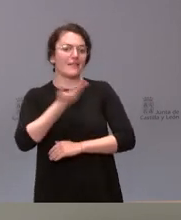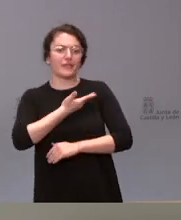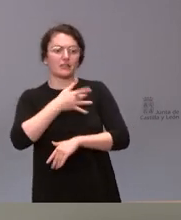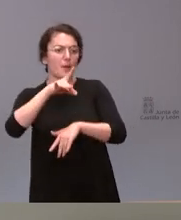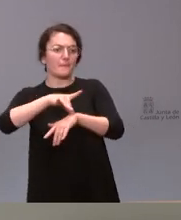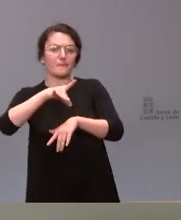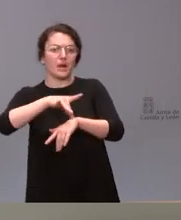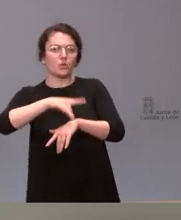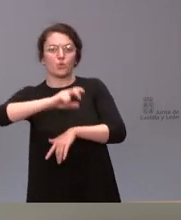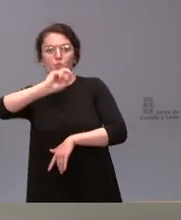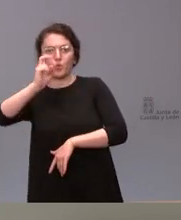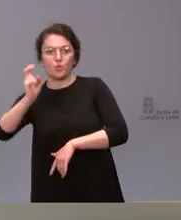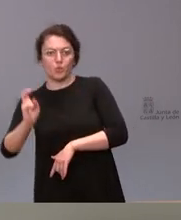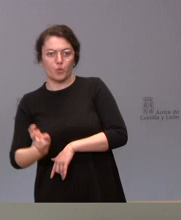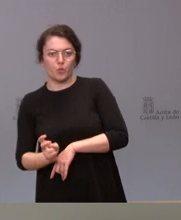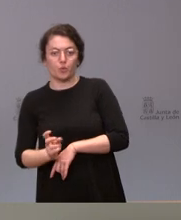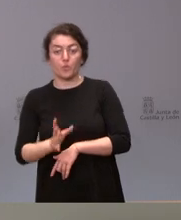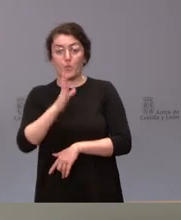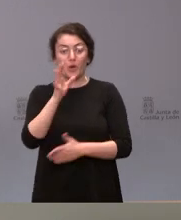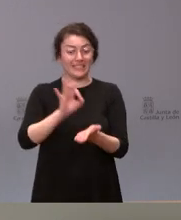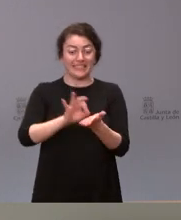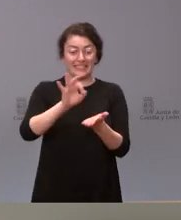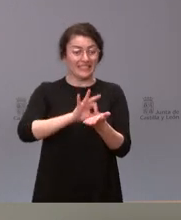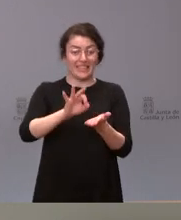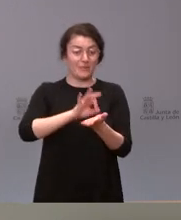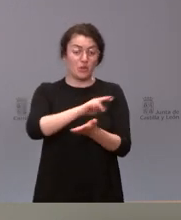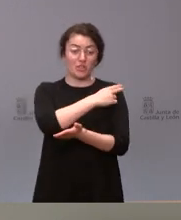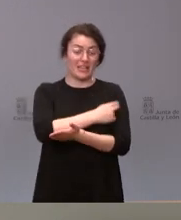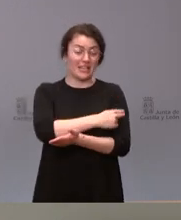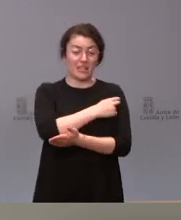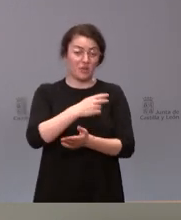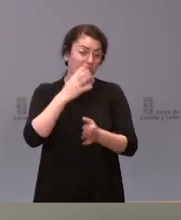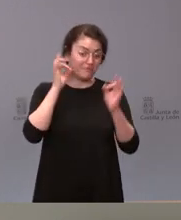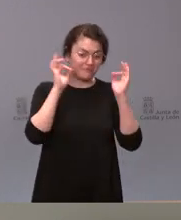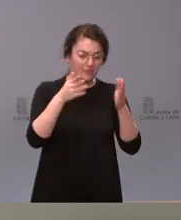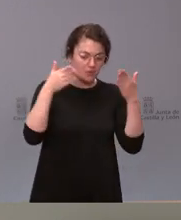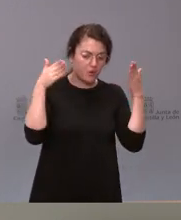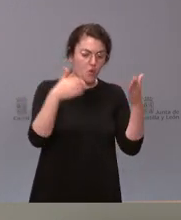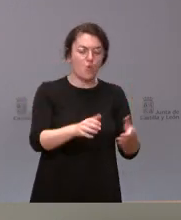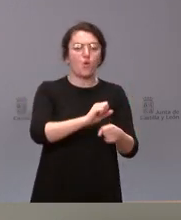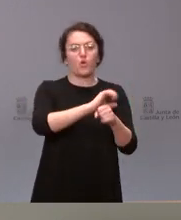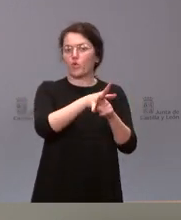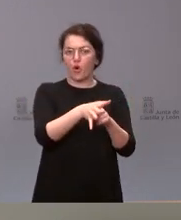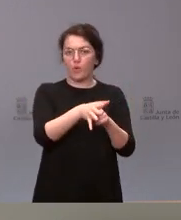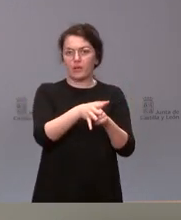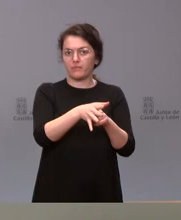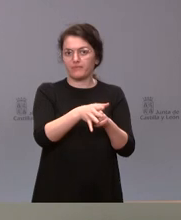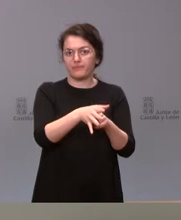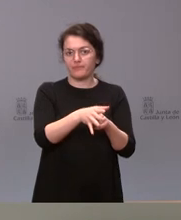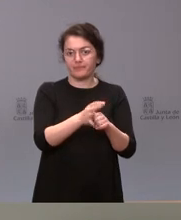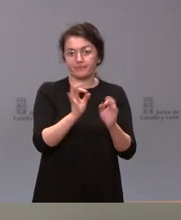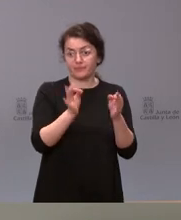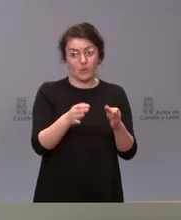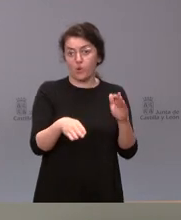el servicio sanitario se ha concentrado en parte de sus recursos a tratar a las personas afectadas por COVID-19 esto es algo que